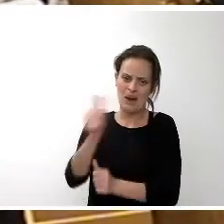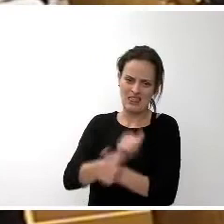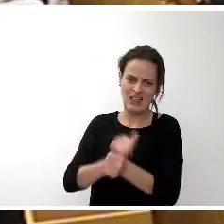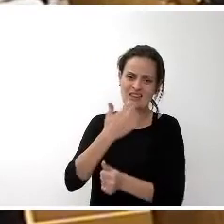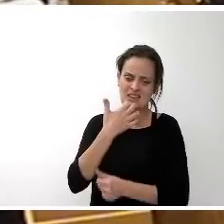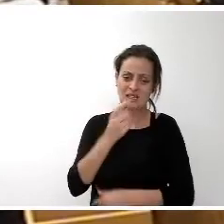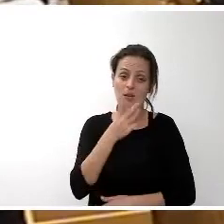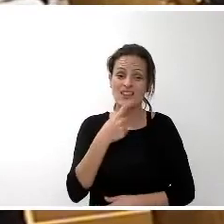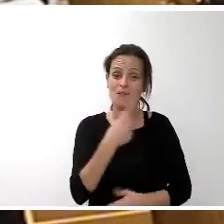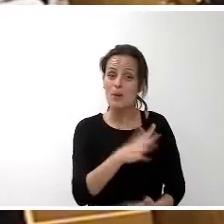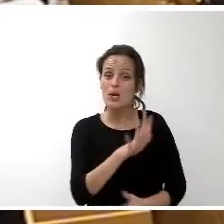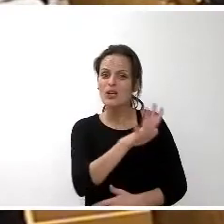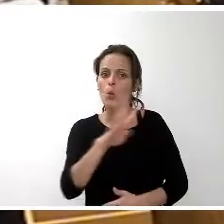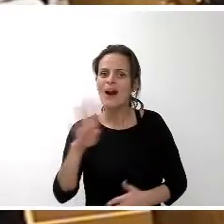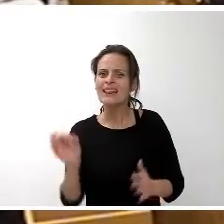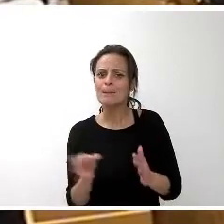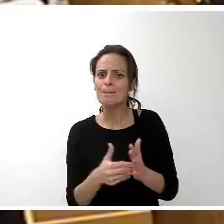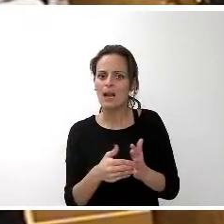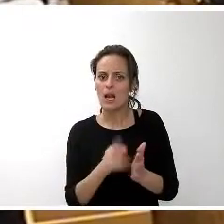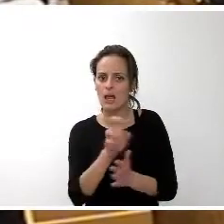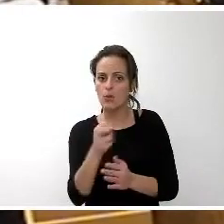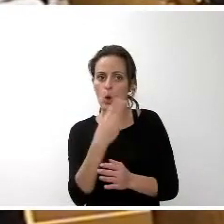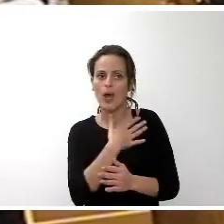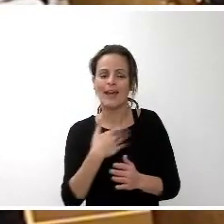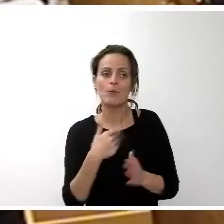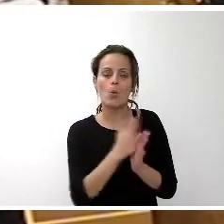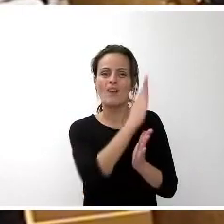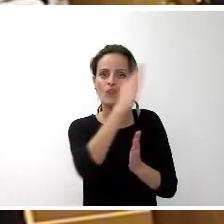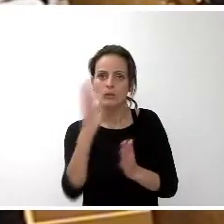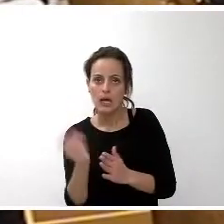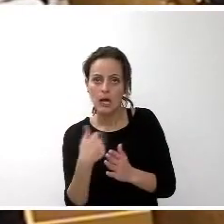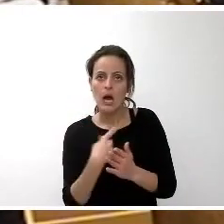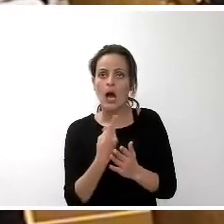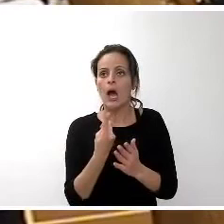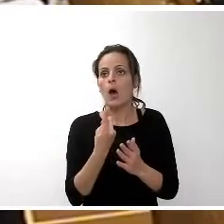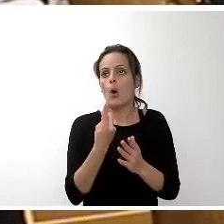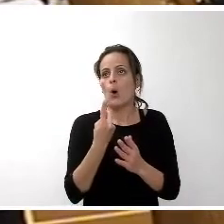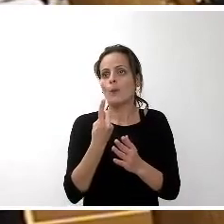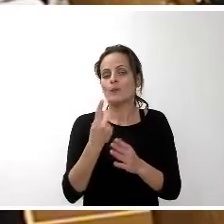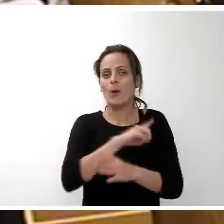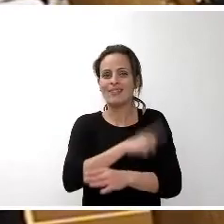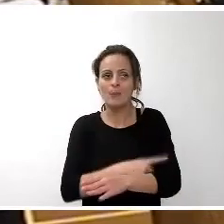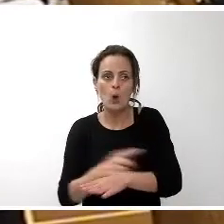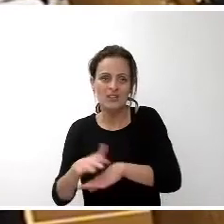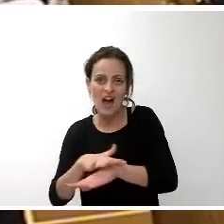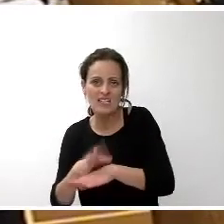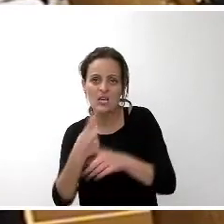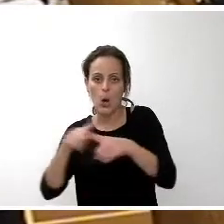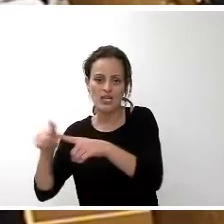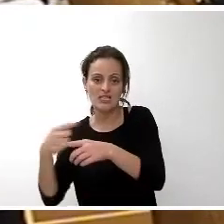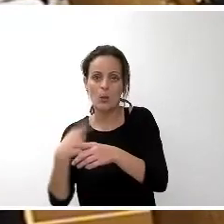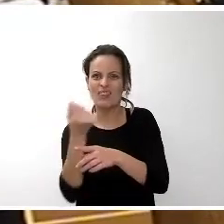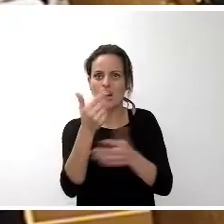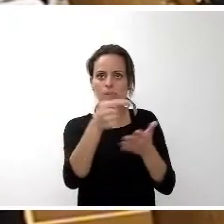540.000 euros no queremos quitarle ni un euro a bibliotecas ni a políticas de deporte base ni a políticas de prevención con la juventud pero si nos